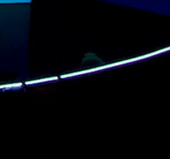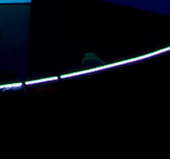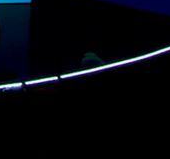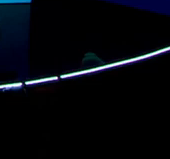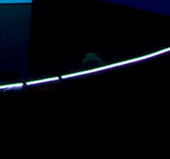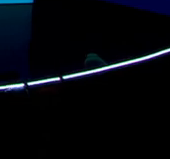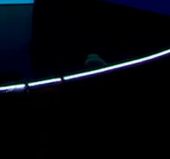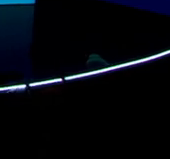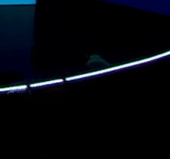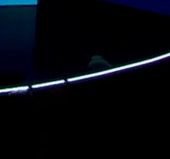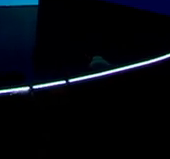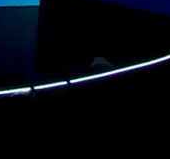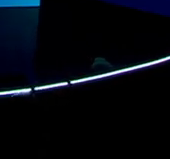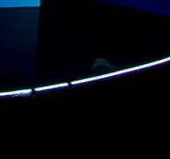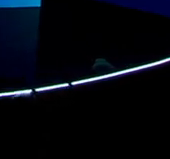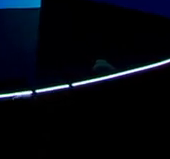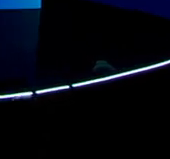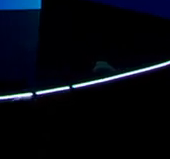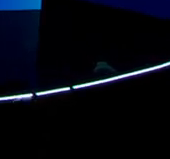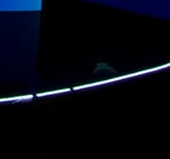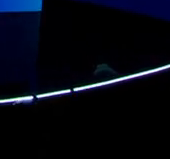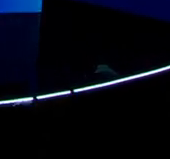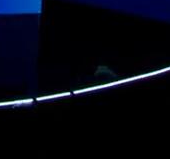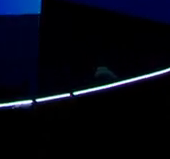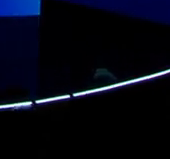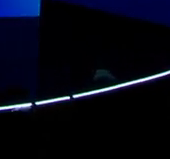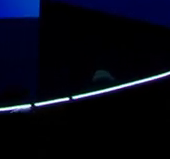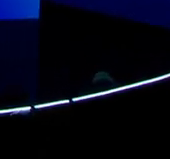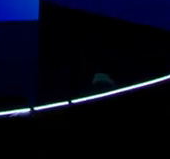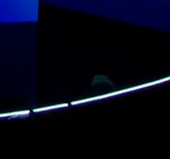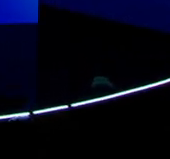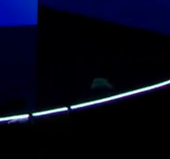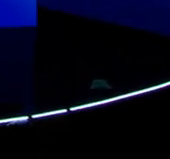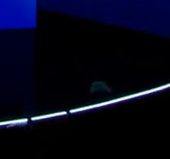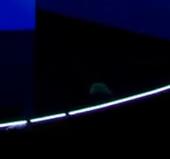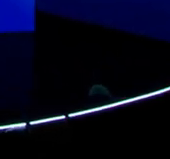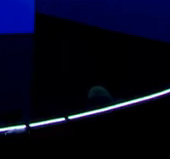Bienvenidos a la novena versión de Congreso Futuro.